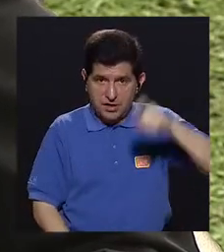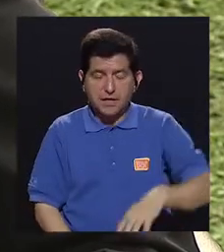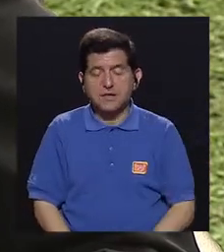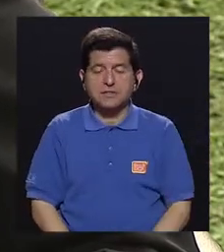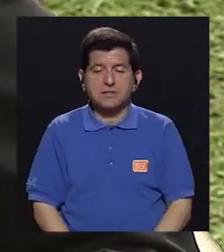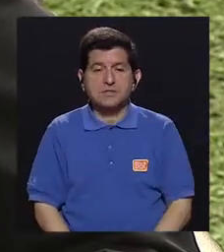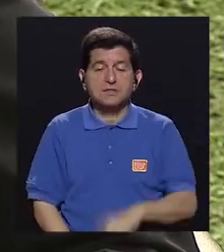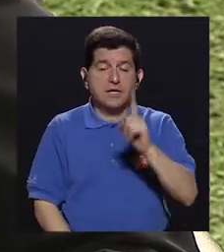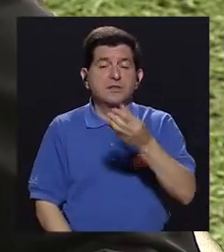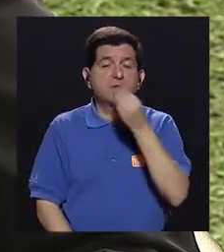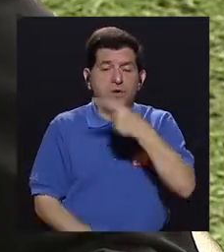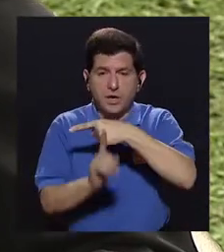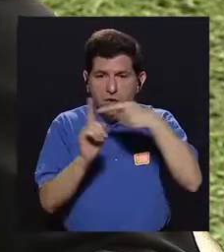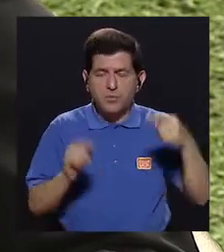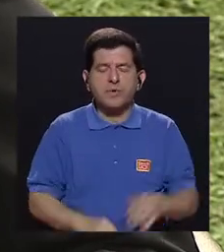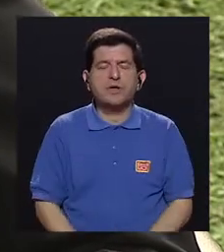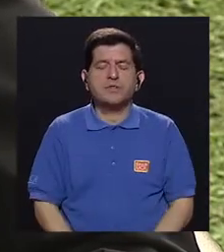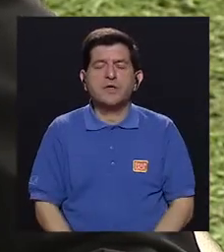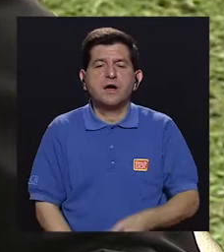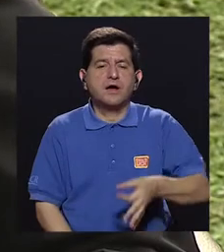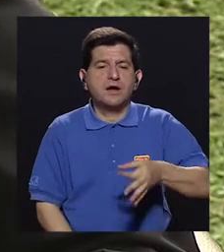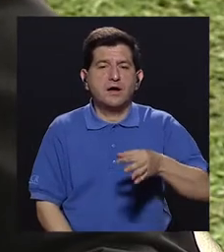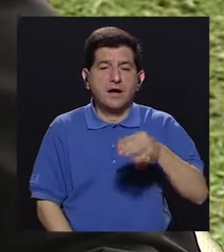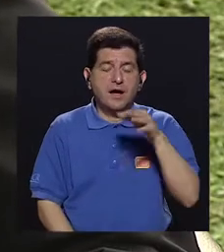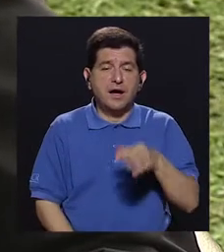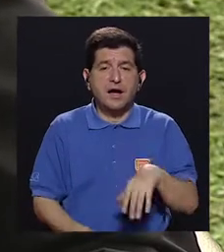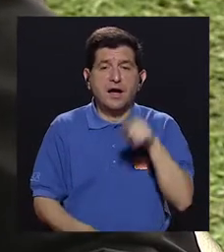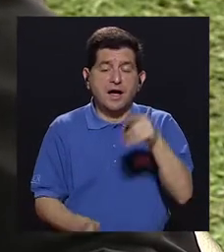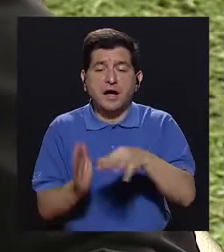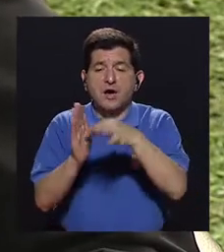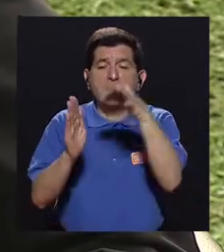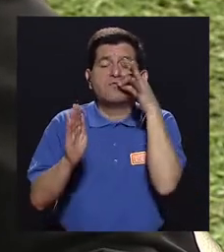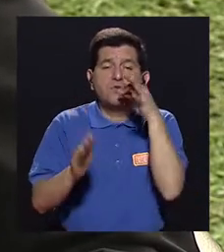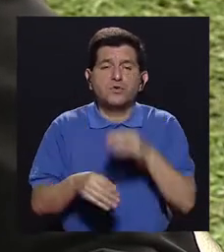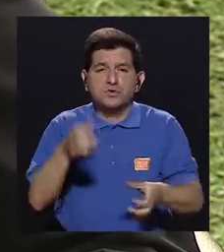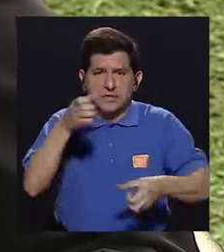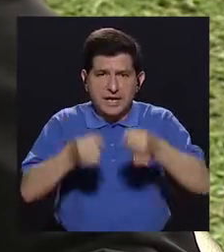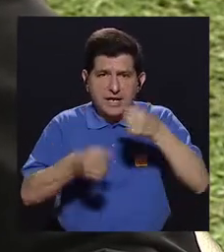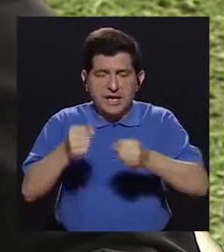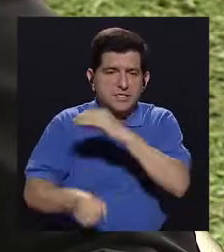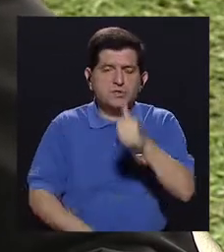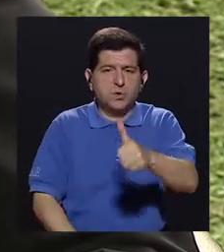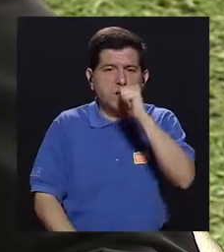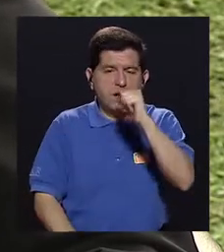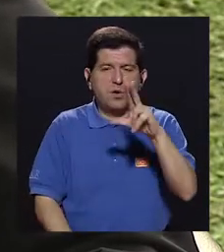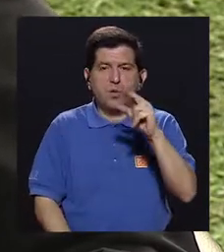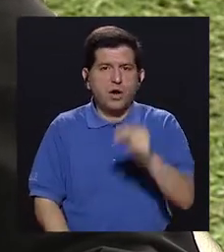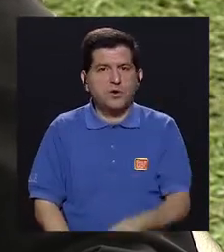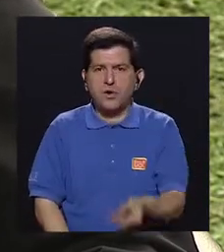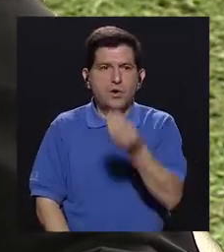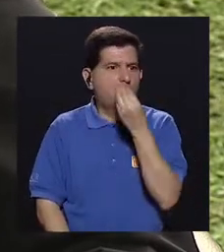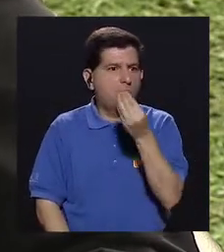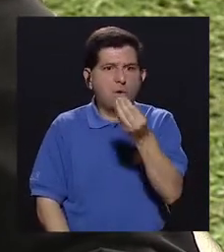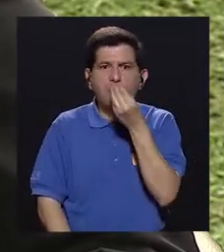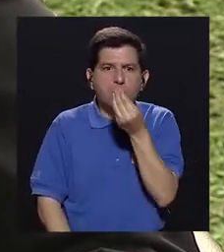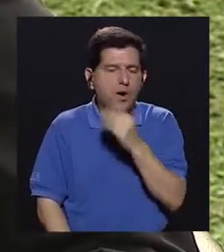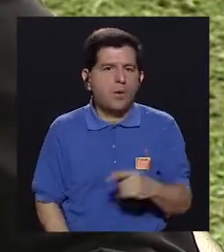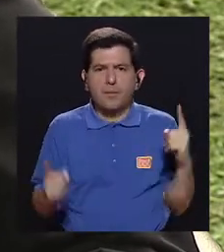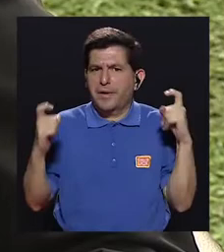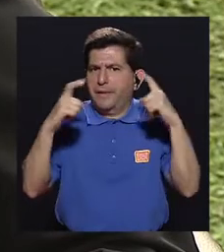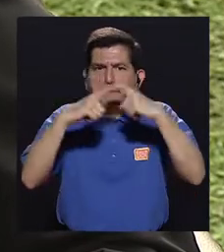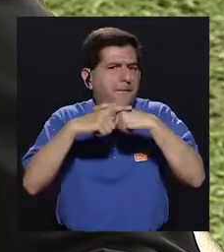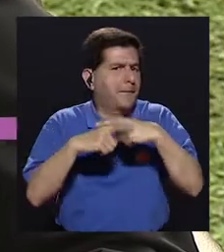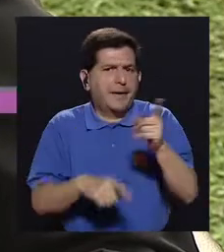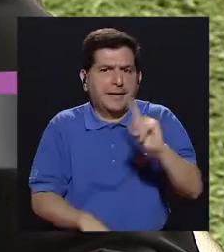de una merienda que sea fruta, leche o agua. No esas meriendas que casi es un almuerzo, ¿verdad? O que son complejas,